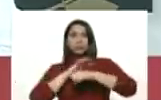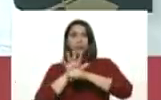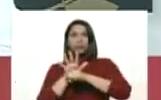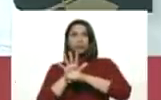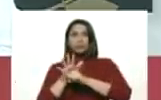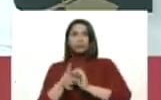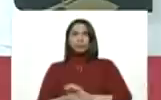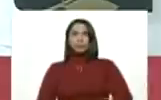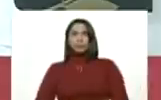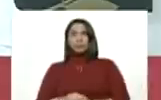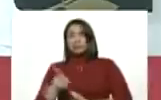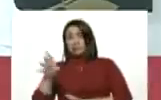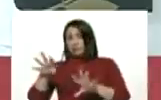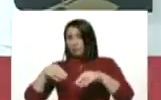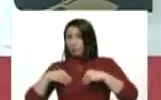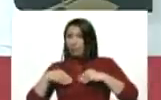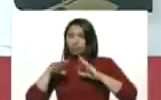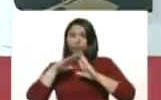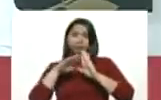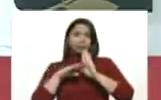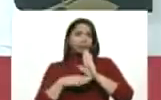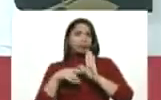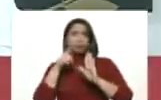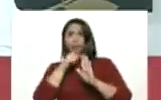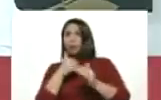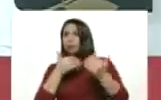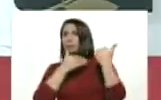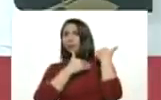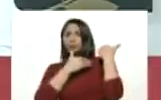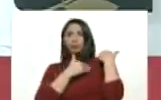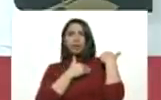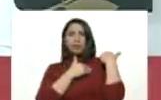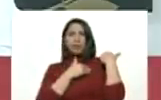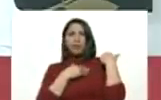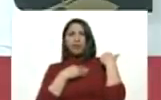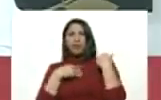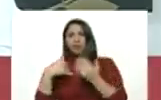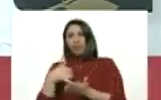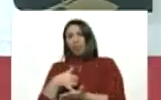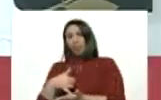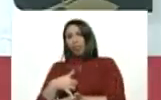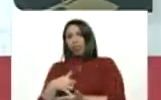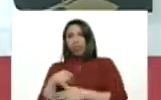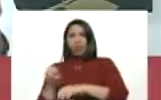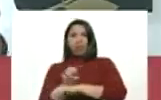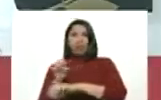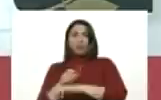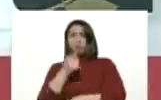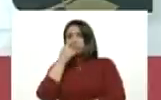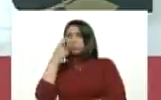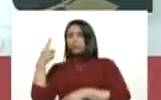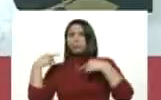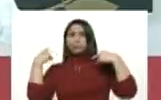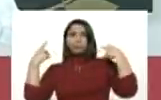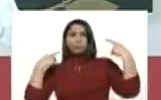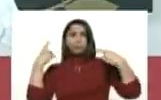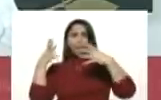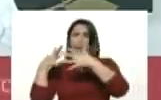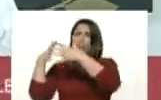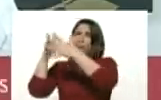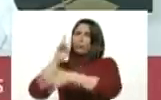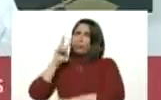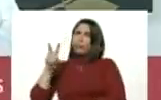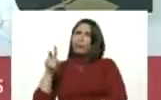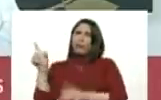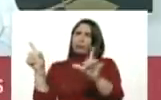Ahí se han tomado medidas irresponsables de flexibilización económica y la locura. Ustedes van las... yo veo mucha